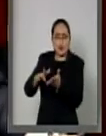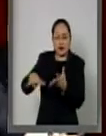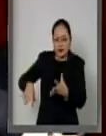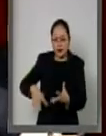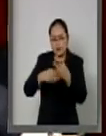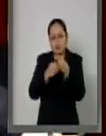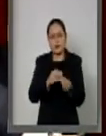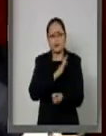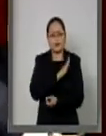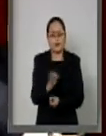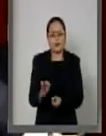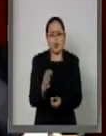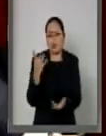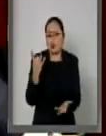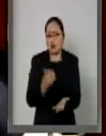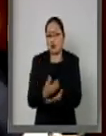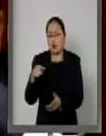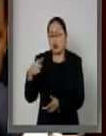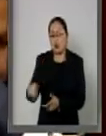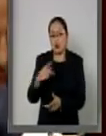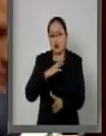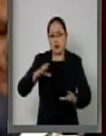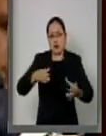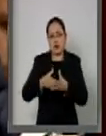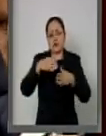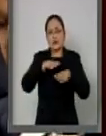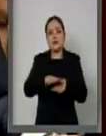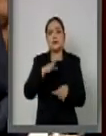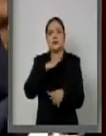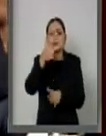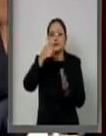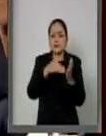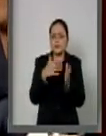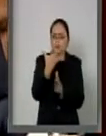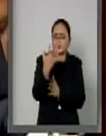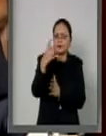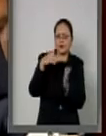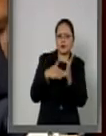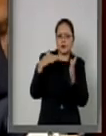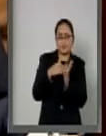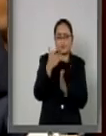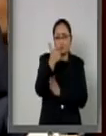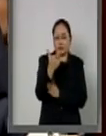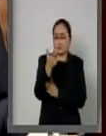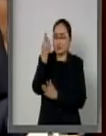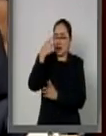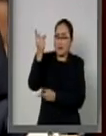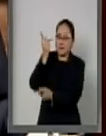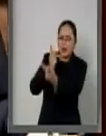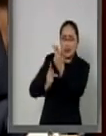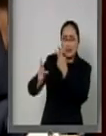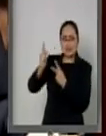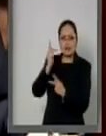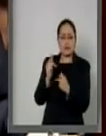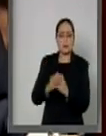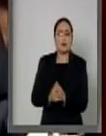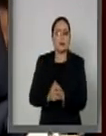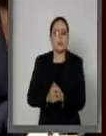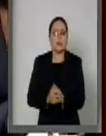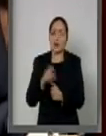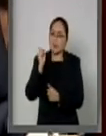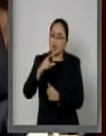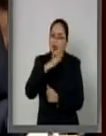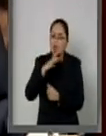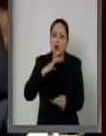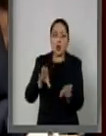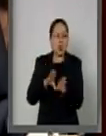desplegar tan solo desde la Banca de Desarrollo más de seis mil quinientos millones de pesos en crédito. Aquí están puestos en juego todos